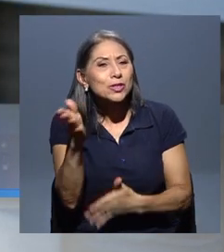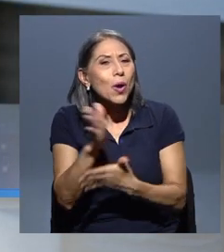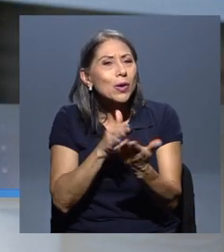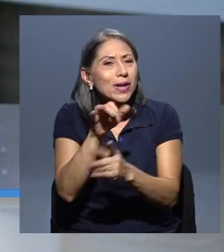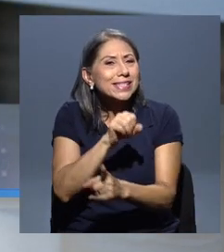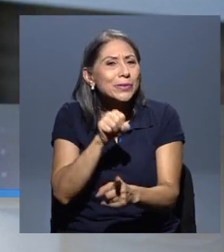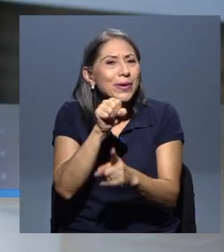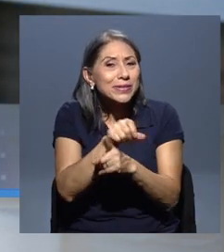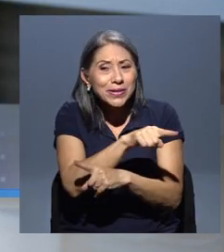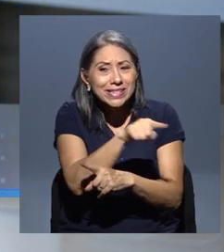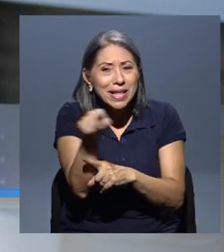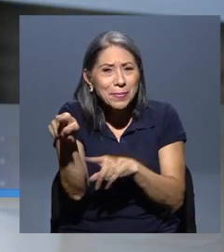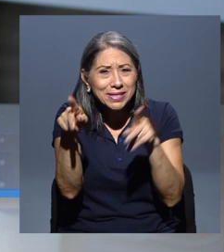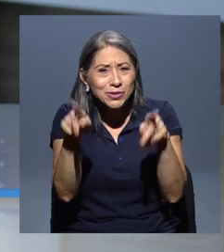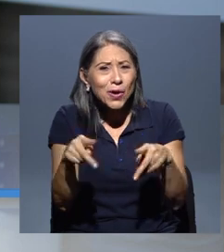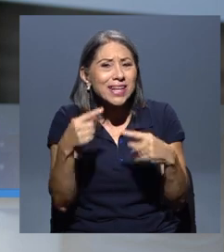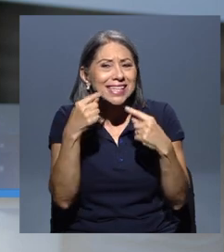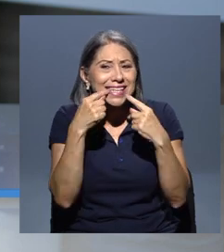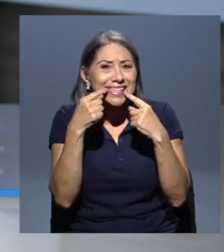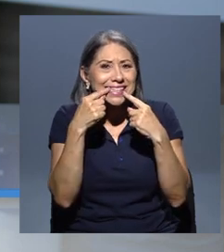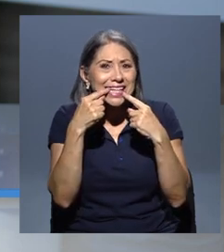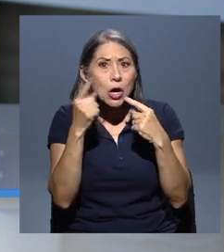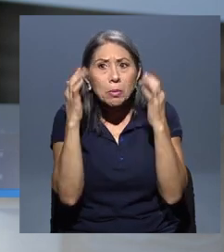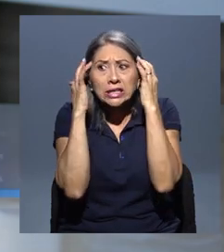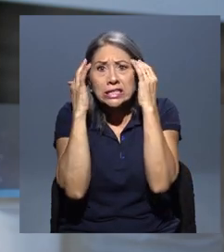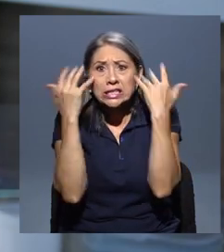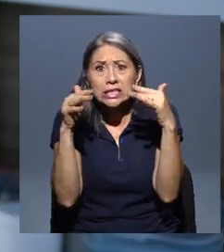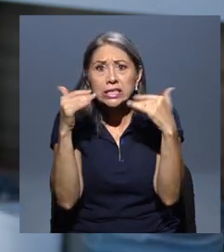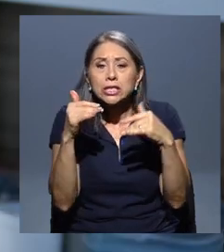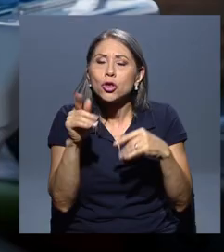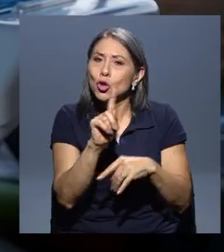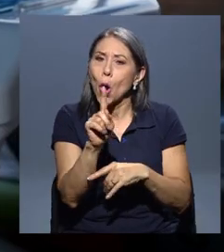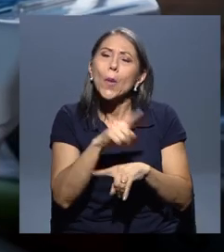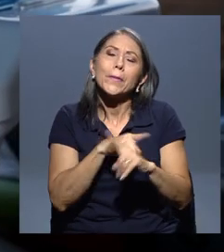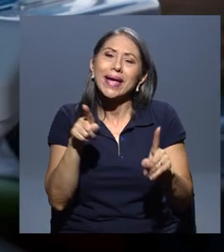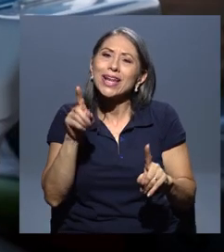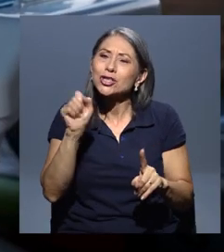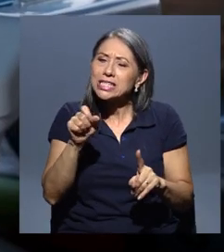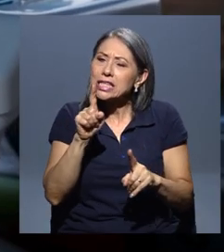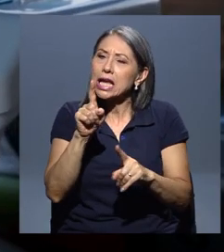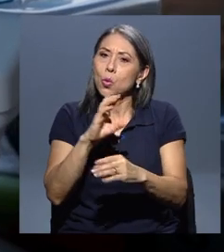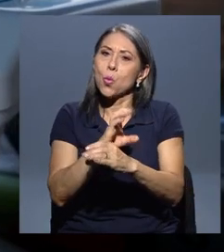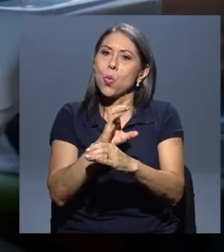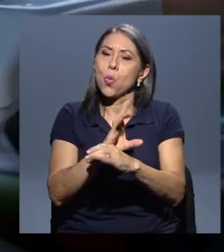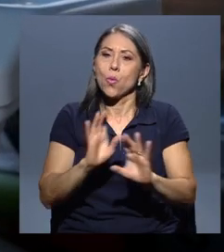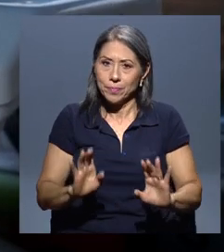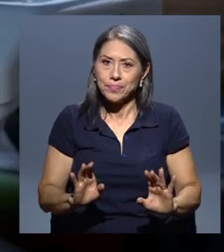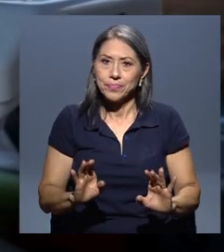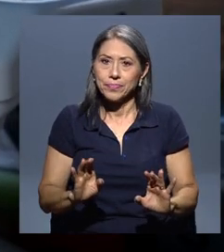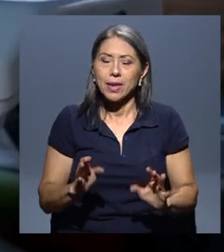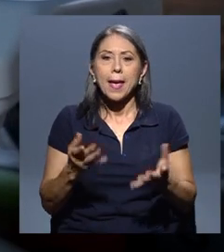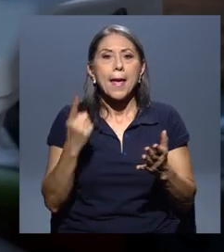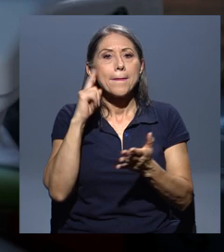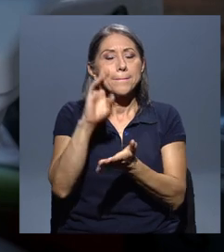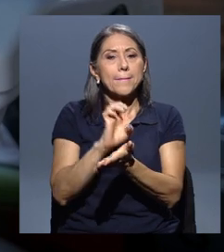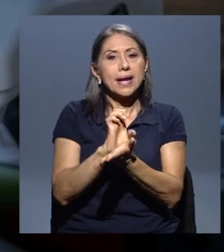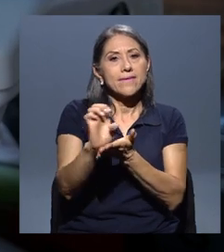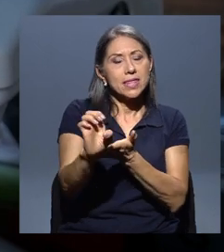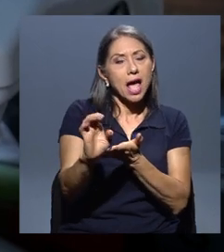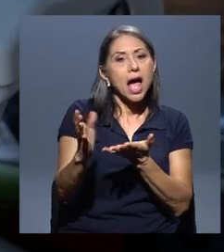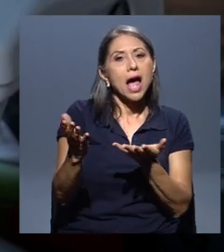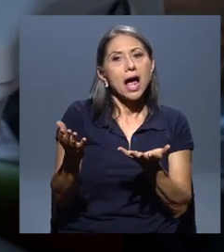son, pues no demasiado preocupantes, pero sí que tenemos que estar detrás, ¿verdad? Más que todo como para evitar